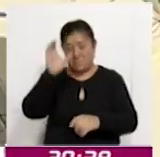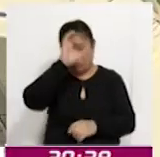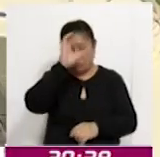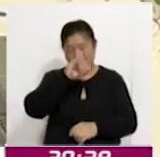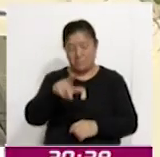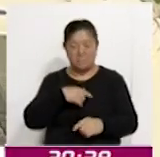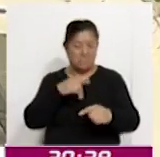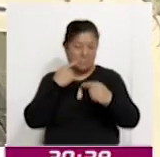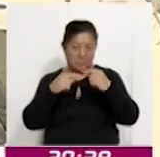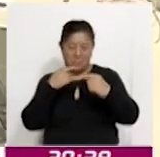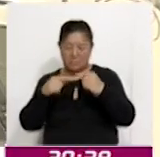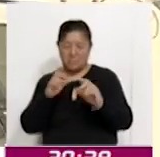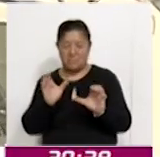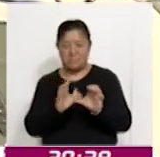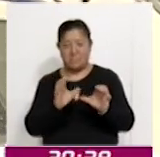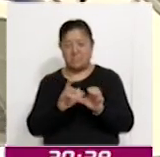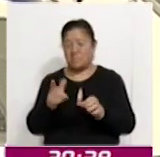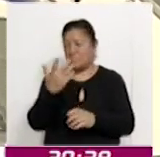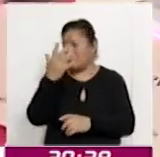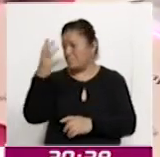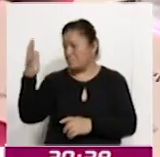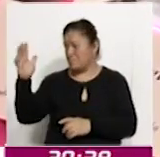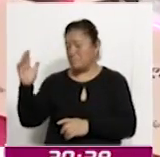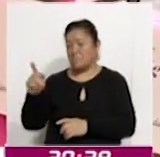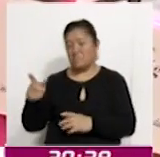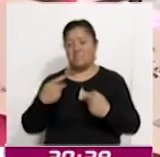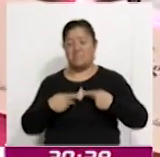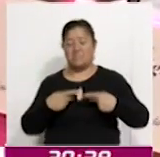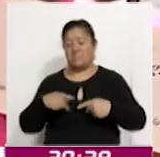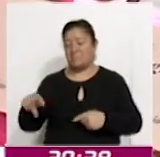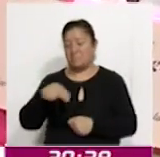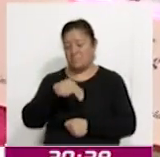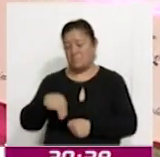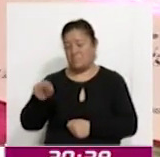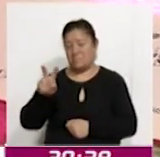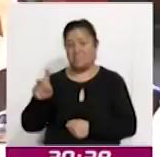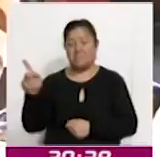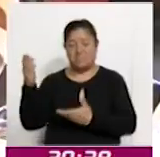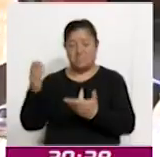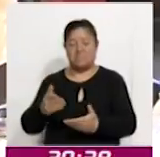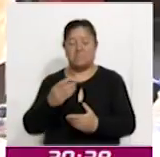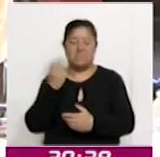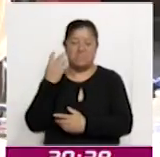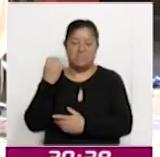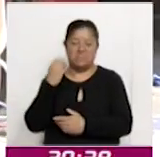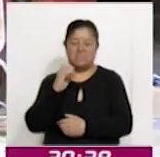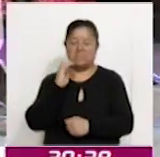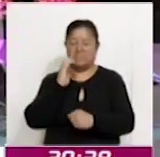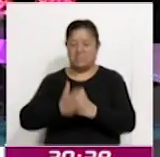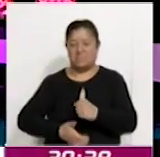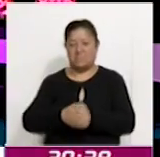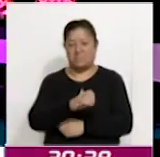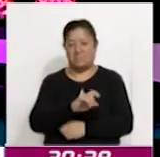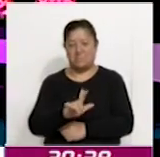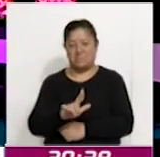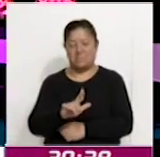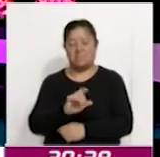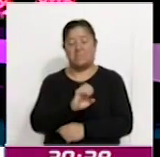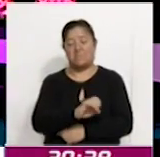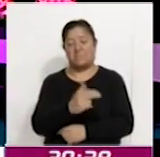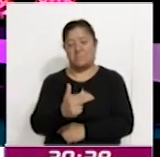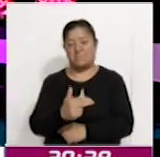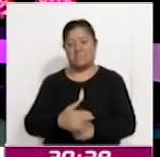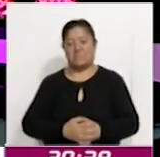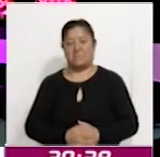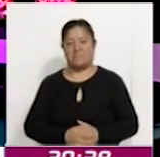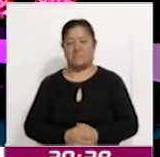y conservación de bosques con la participación de comunidades forestales de Nanacamilpa. Para Corazín Noticias, Erick Hernández. Y